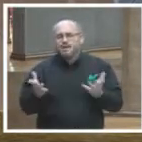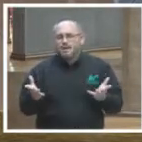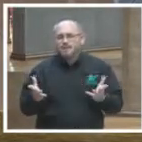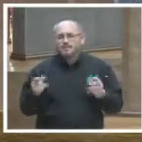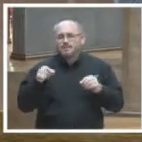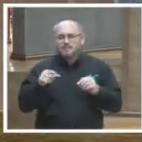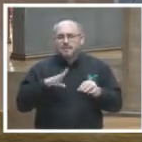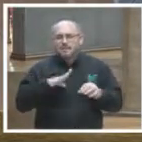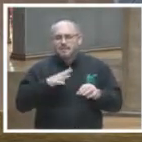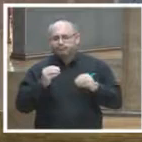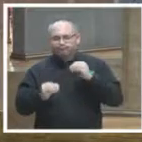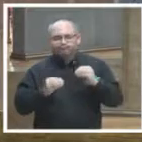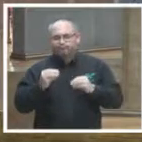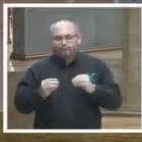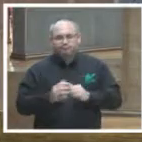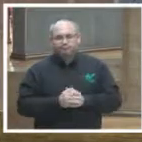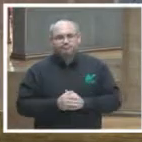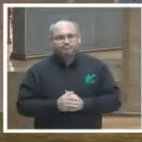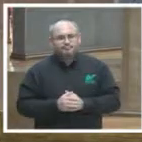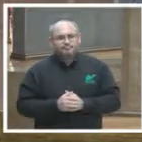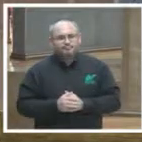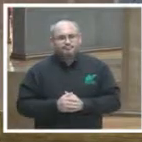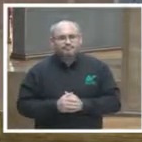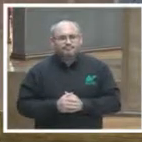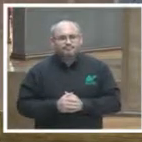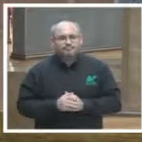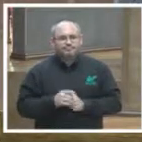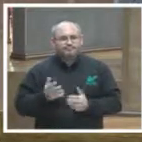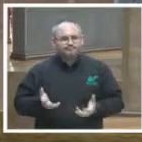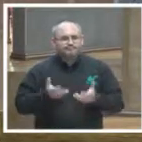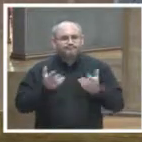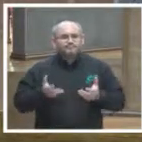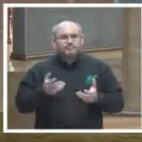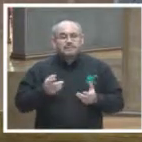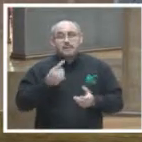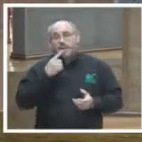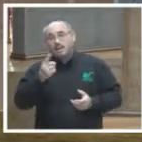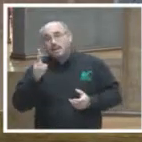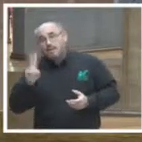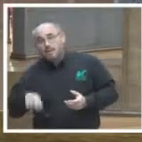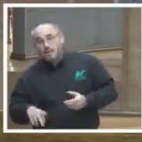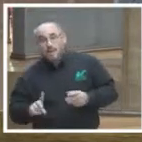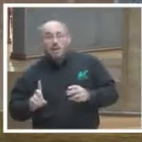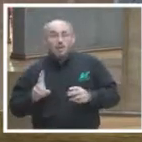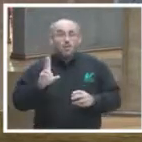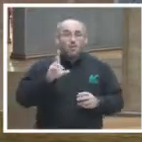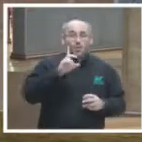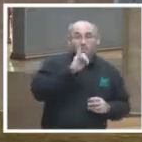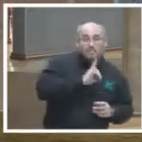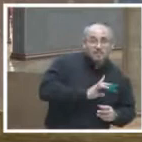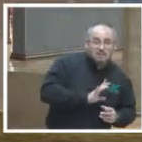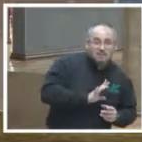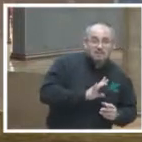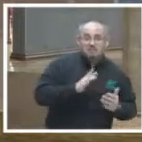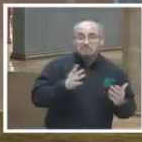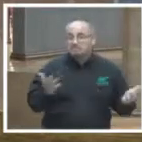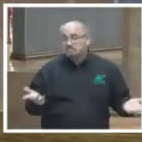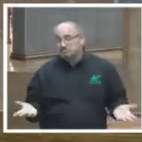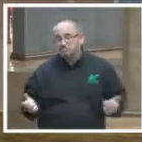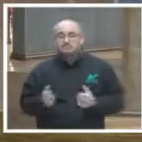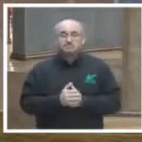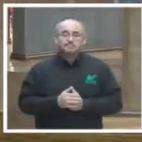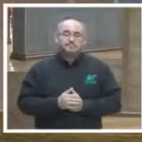genera ahí y todo este auge de la posverdad la posmentira como le quieran llamar